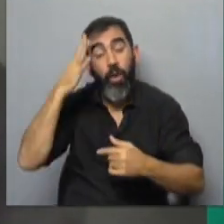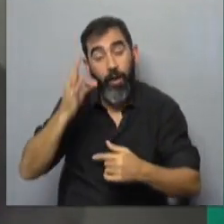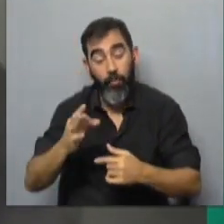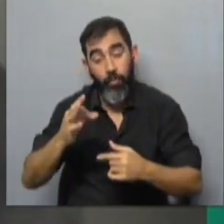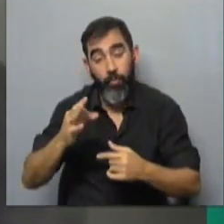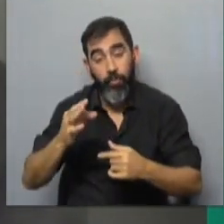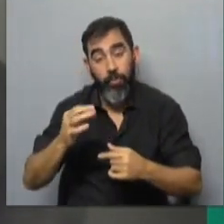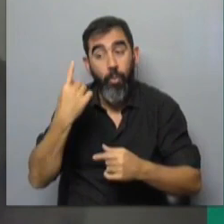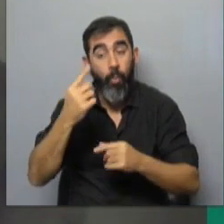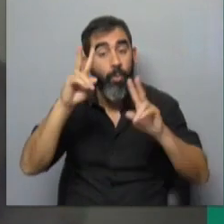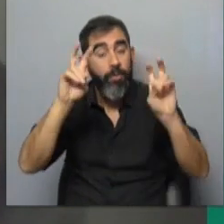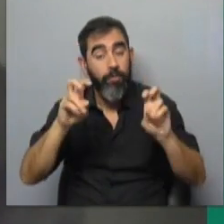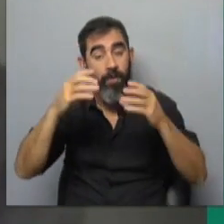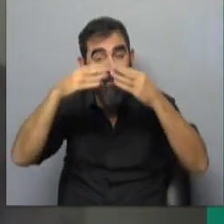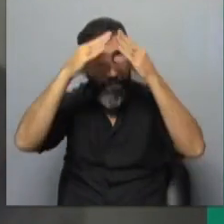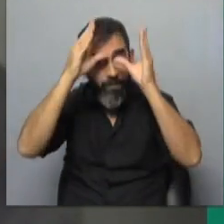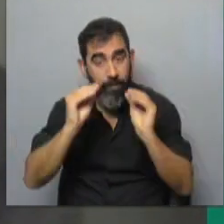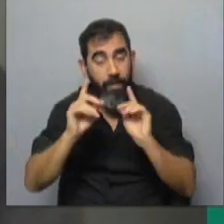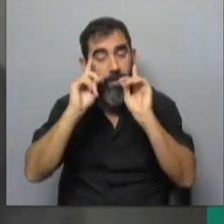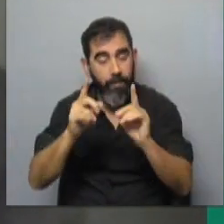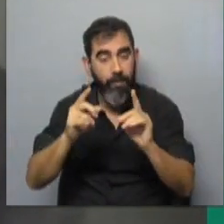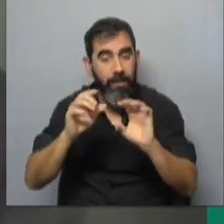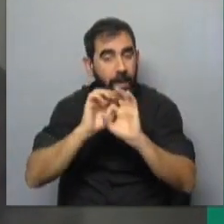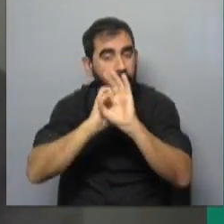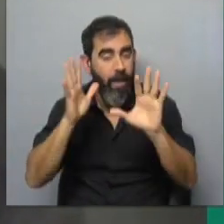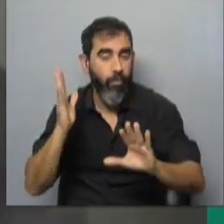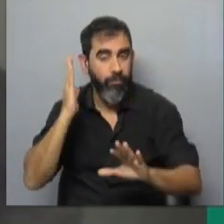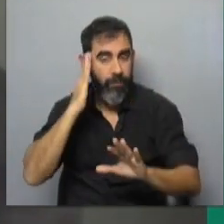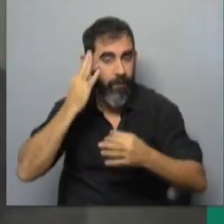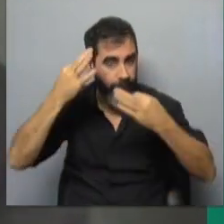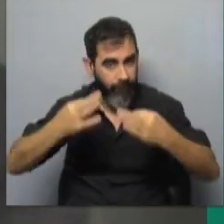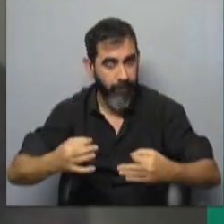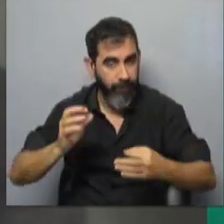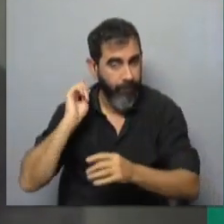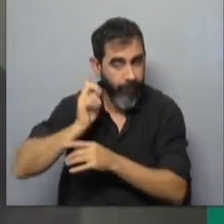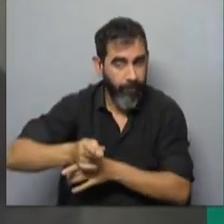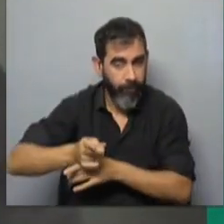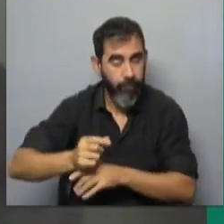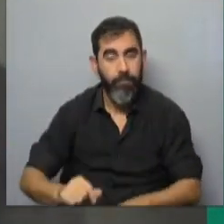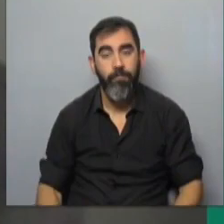que es uno de los temas que la enfermería tiene que tener claramente definido.